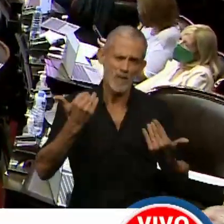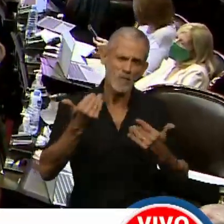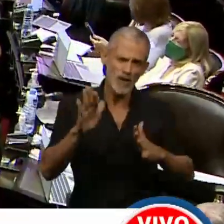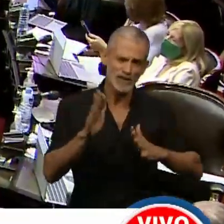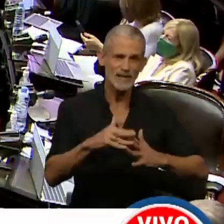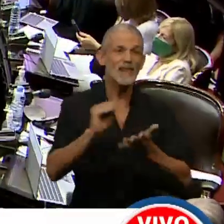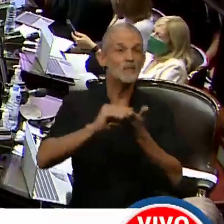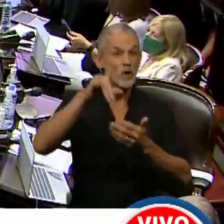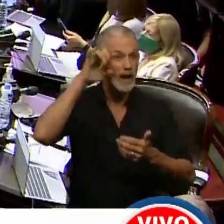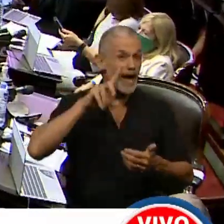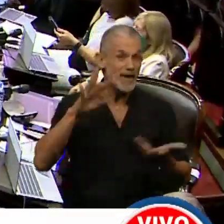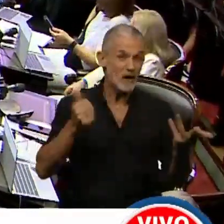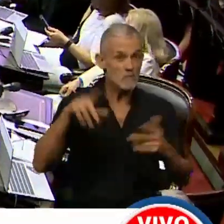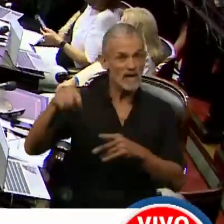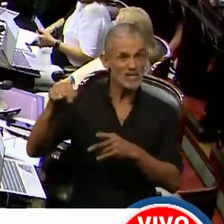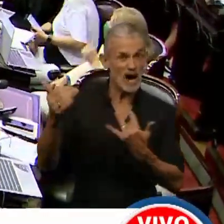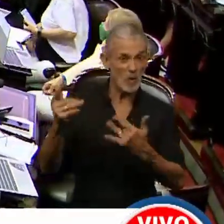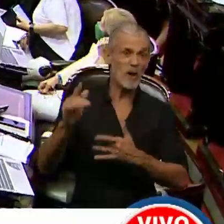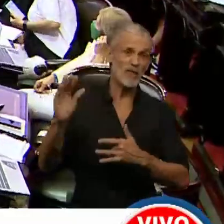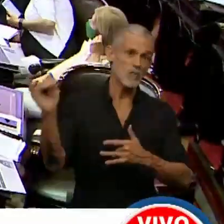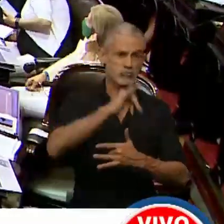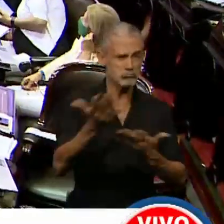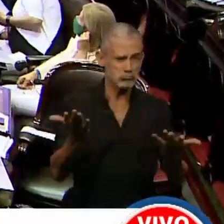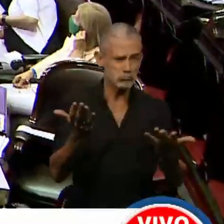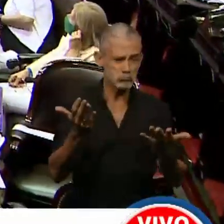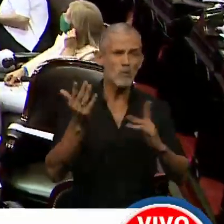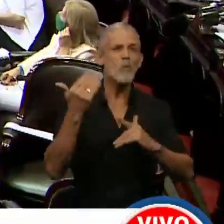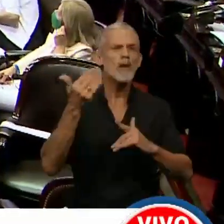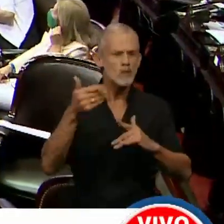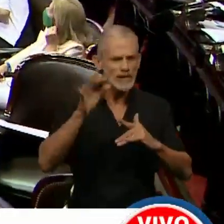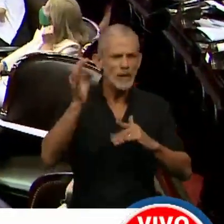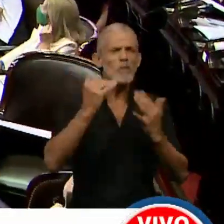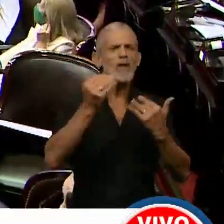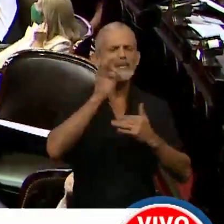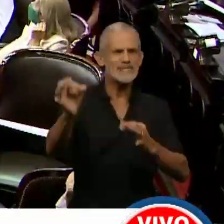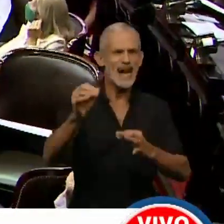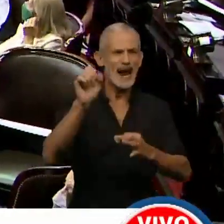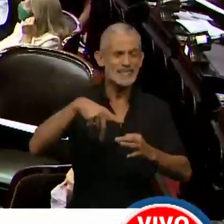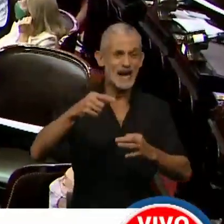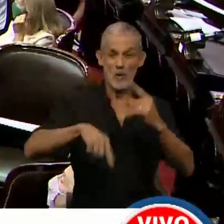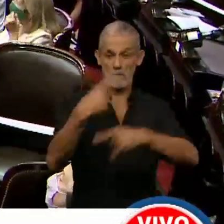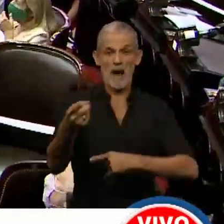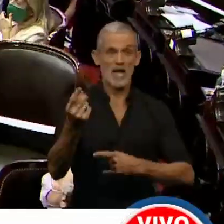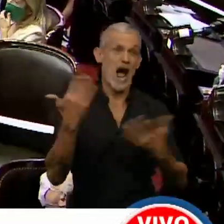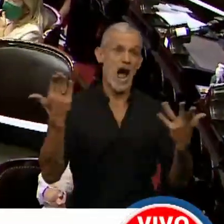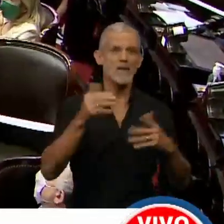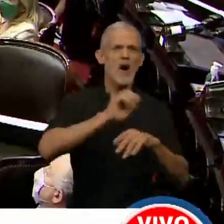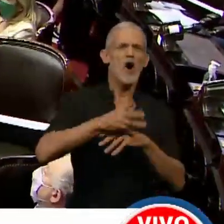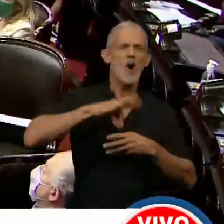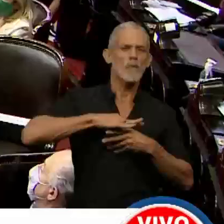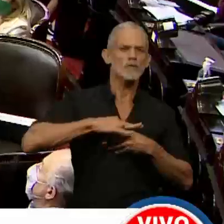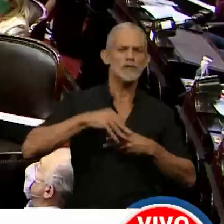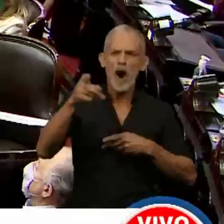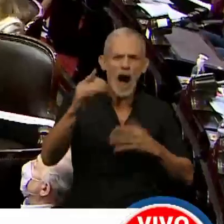Lo diputado Leiva, que vuela del chaco y se puede hacer, lo diputado se puede hacer, usted puede llegar acá y mañana decir que como le dio COVID